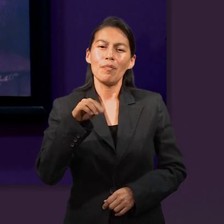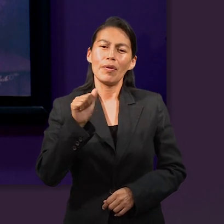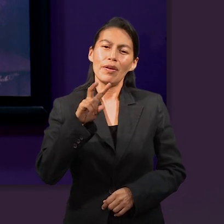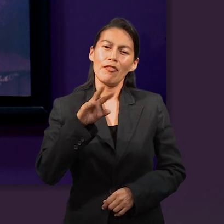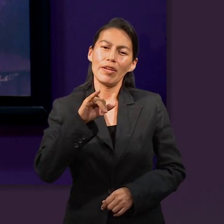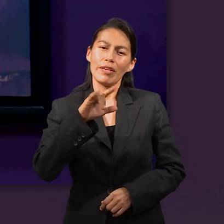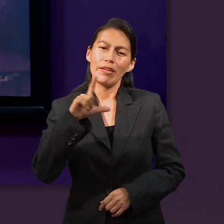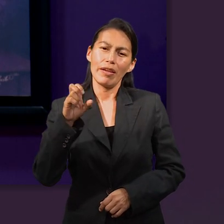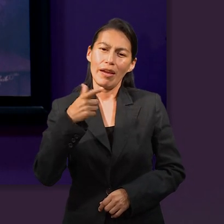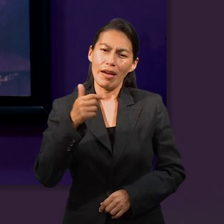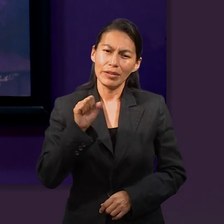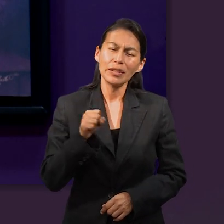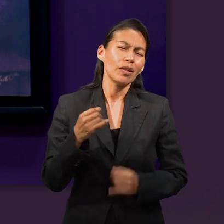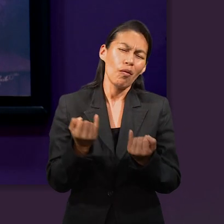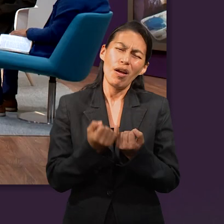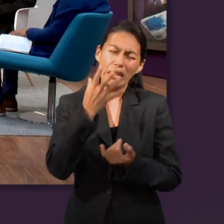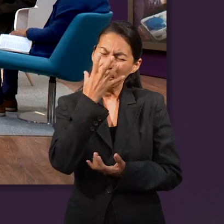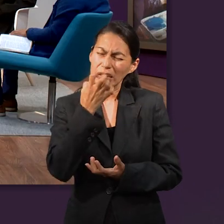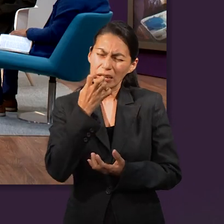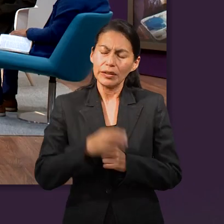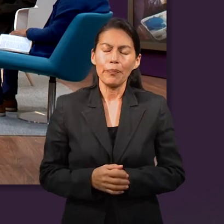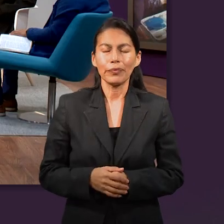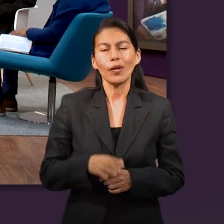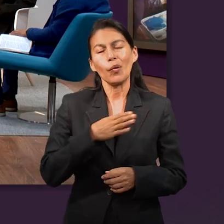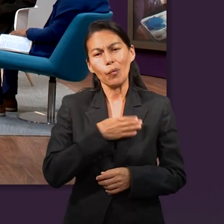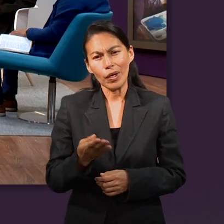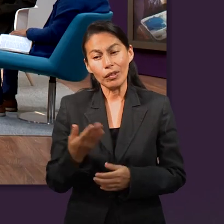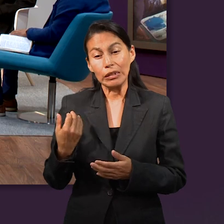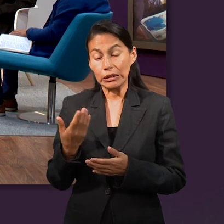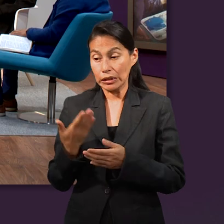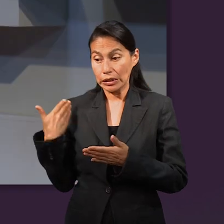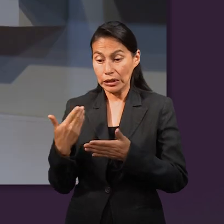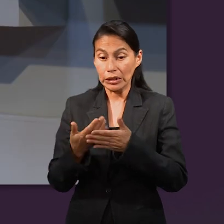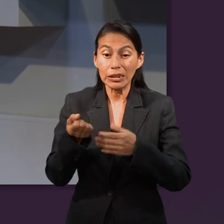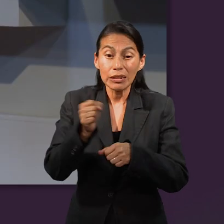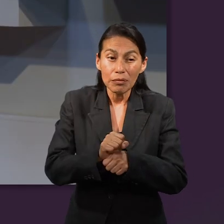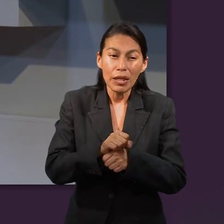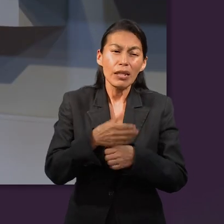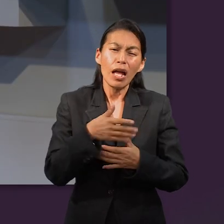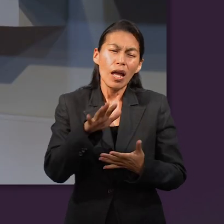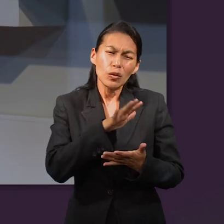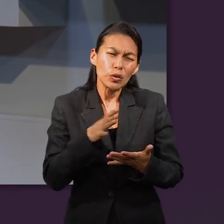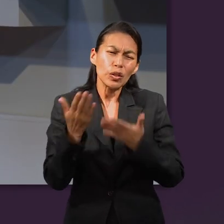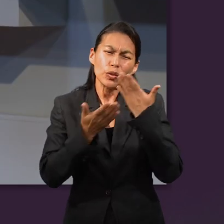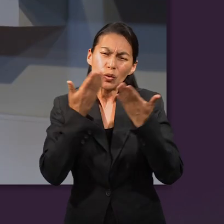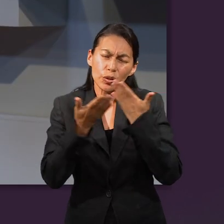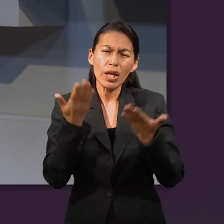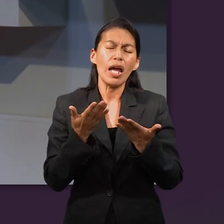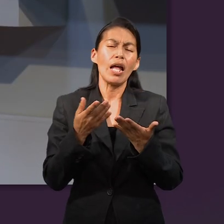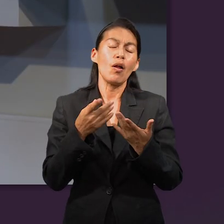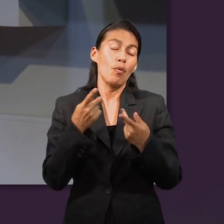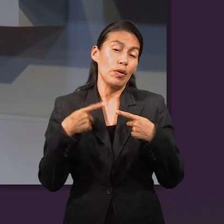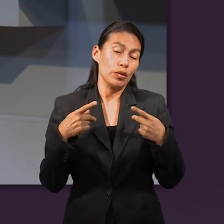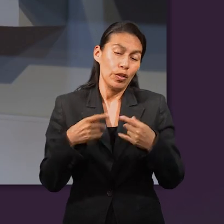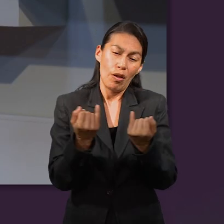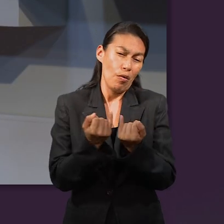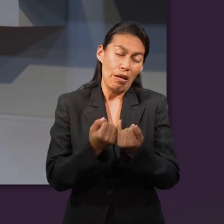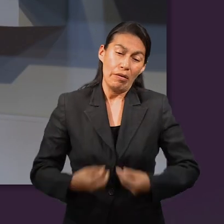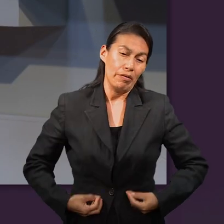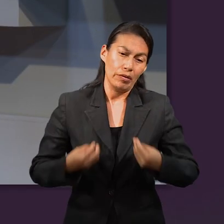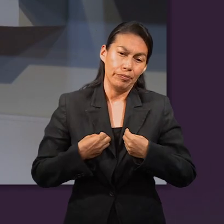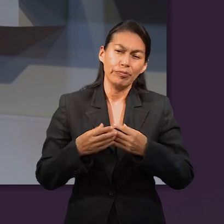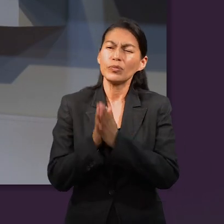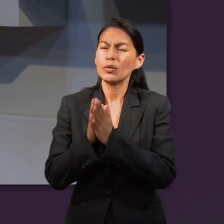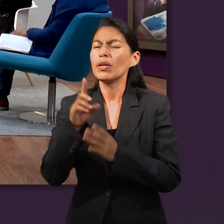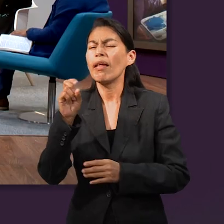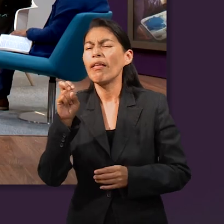yo he sentido tristeza también. Bueno, en la lección de esta semana vamos a aprender un personaje que vivió algo de esto, pero ¿qué les parece si para empezar,